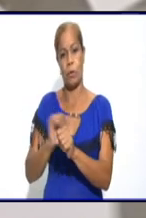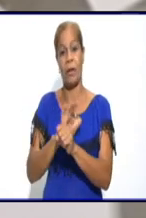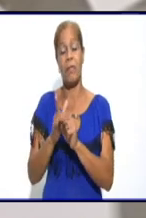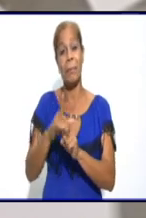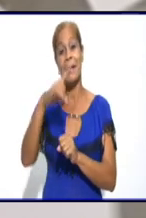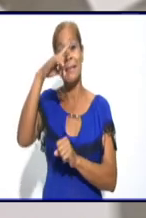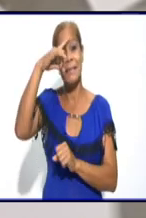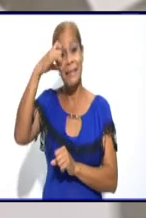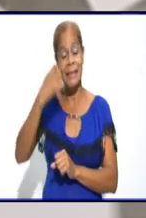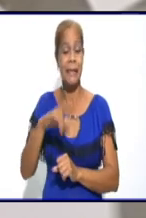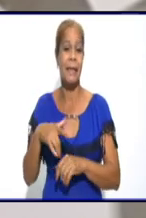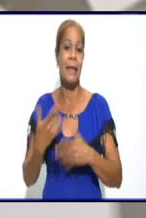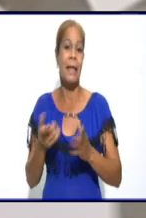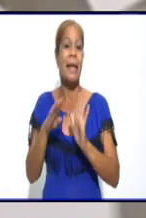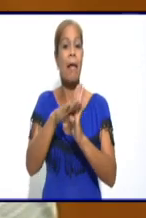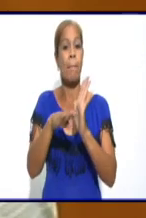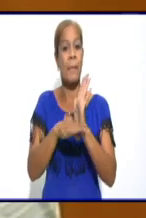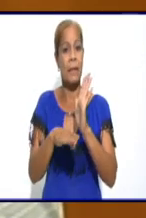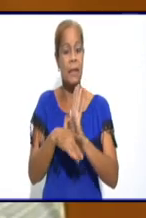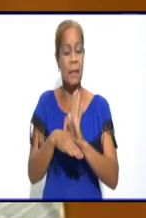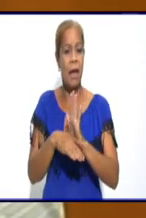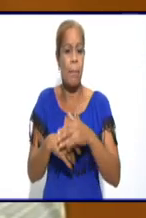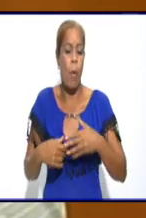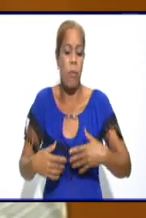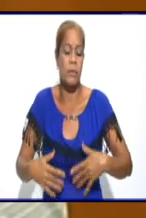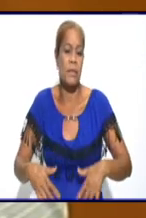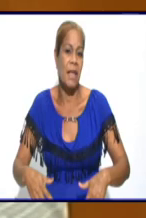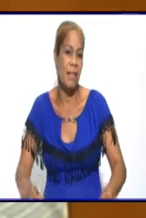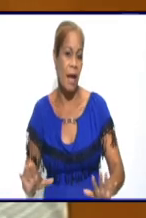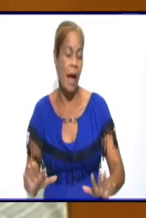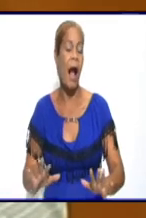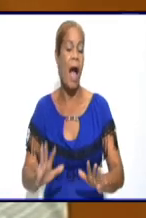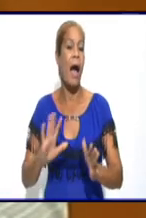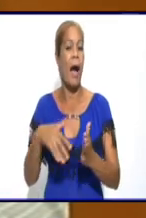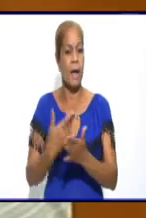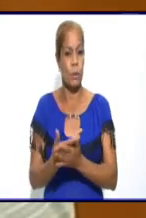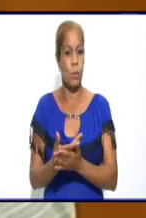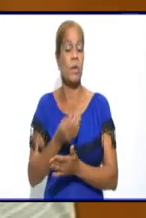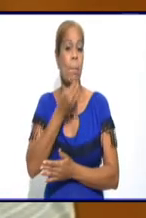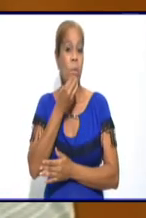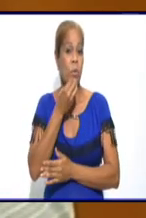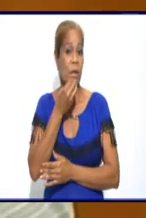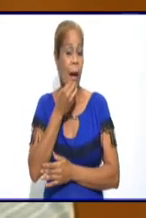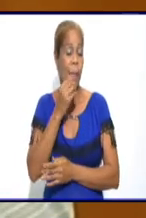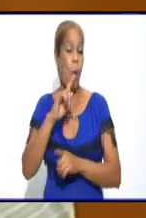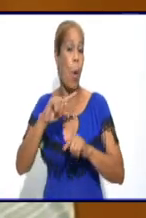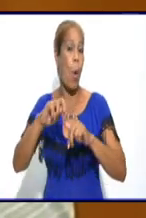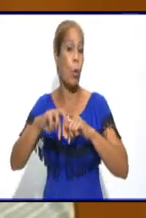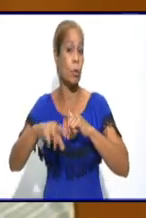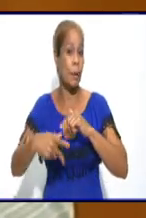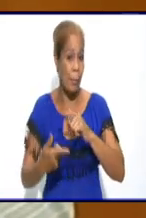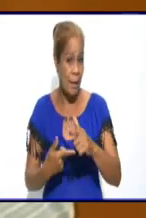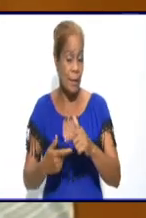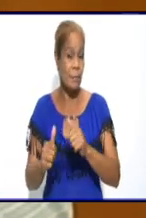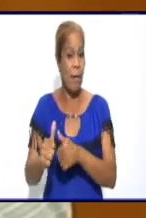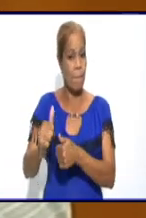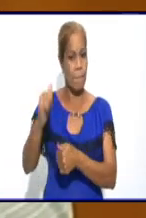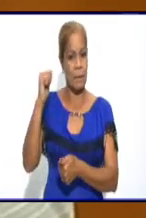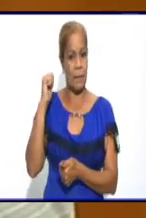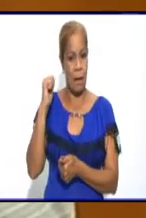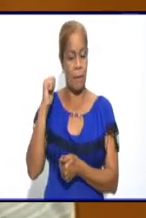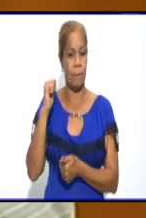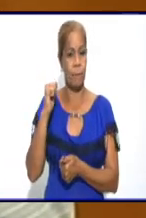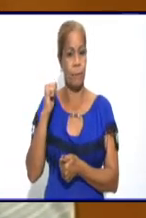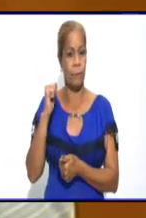por decirlo de alguna manera, se aflojan, podríamos entonces retornar a una fase anterior donde hay un incremento de casos.